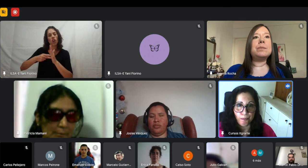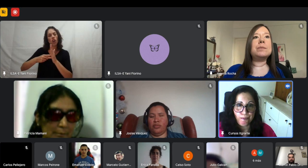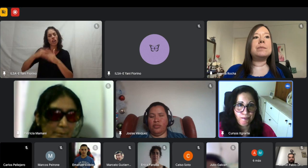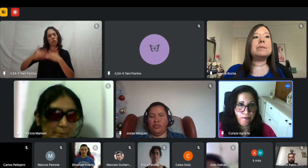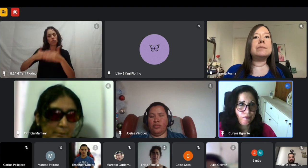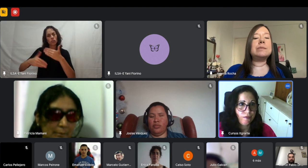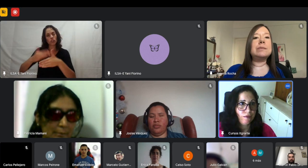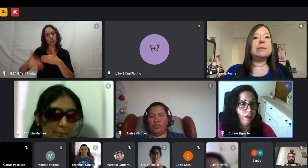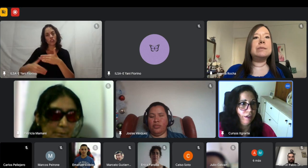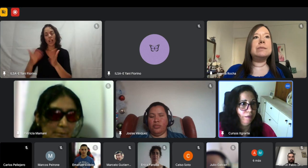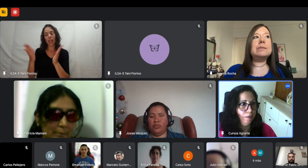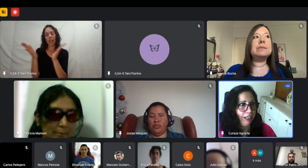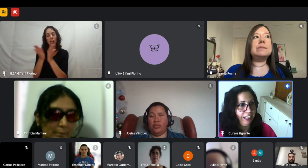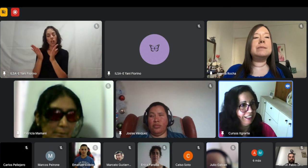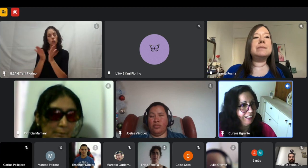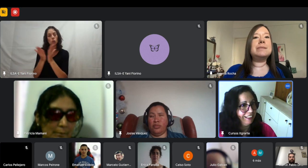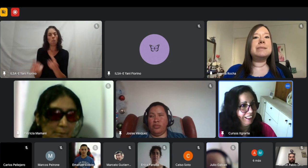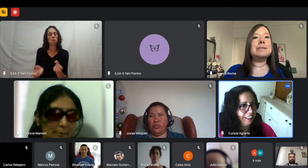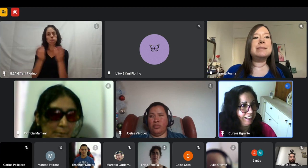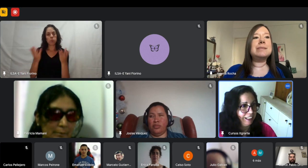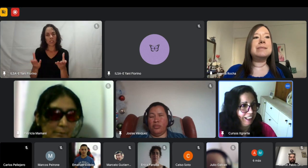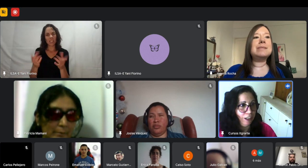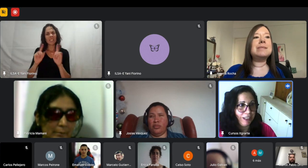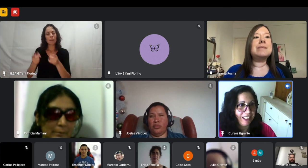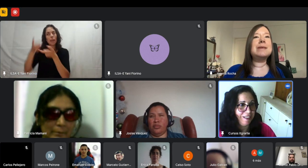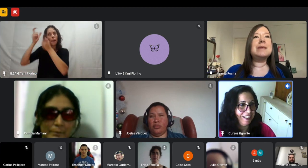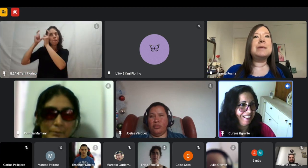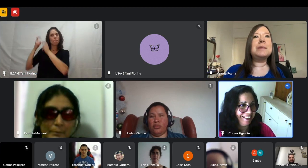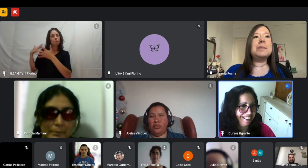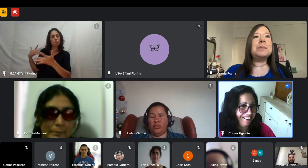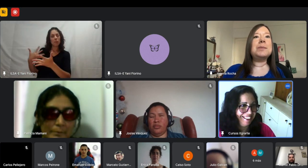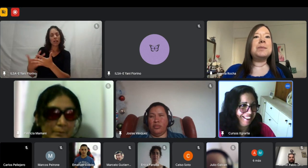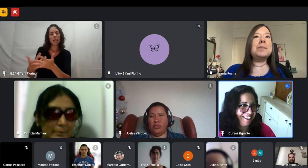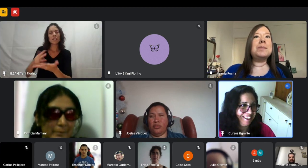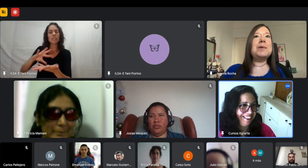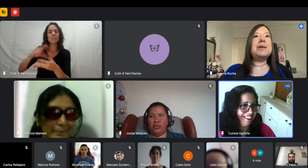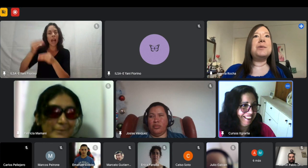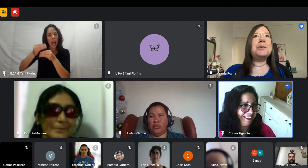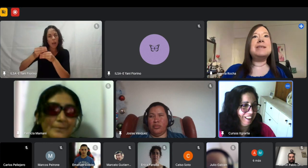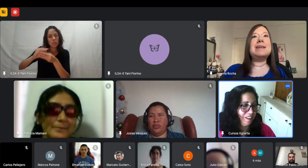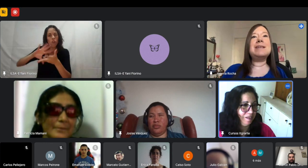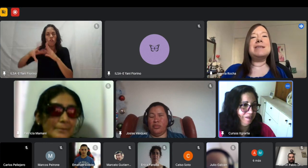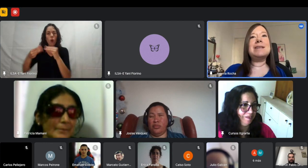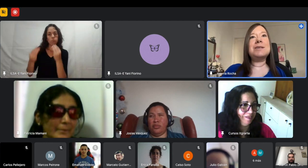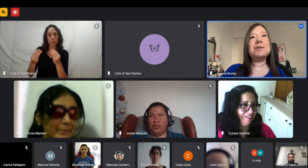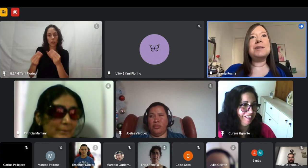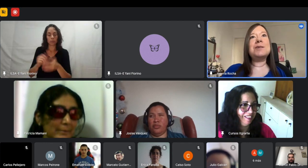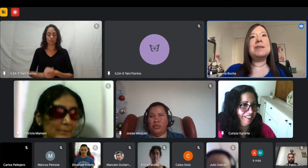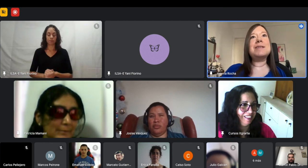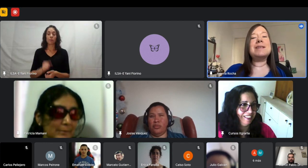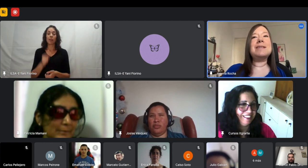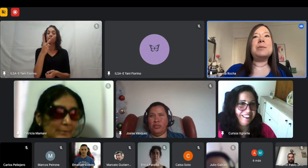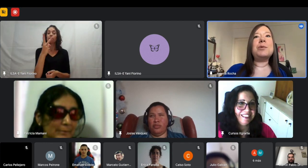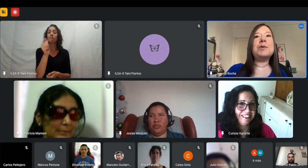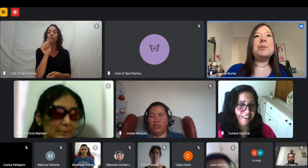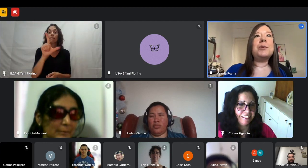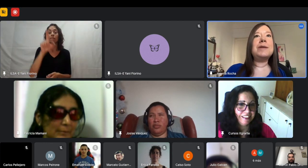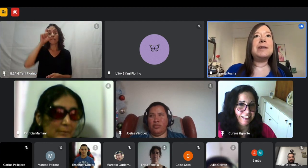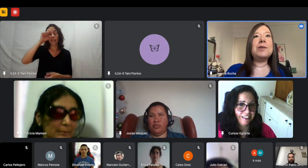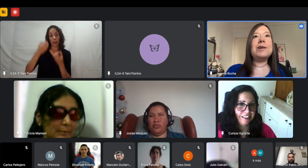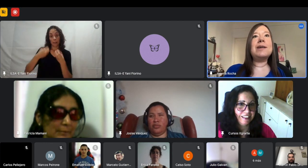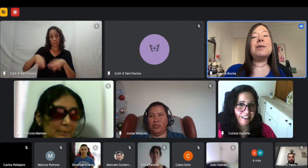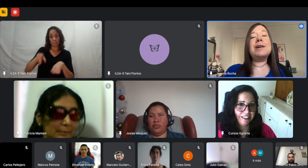capacitación vale quieres comenzar vos bueno buenas tardes a todos y todas gracias